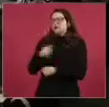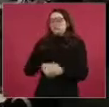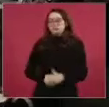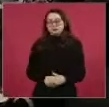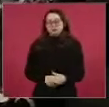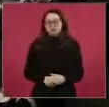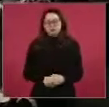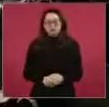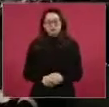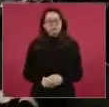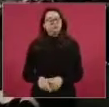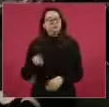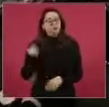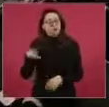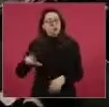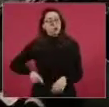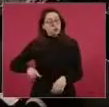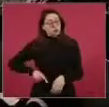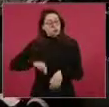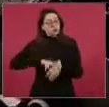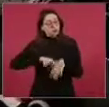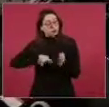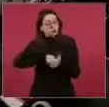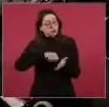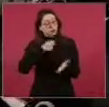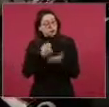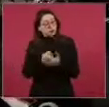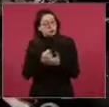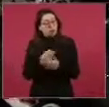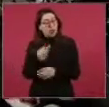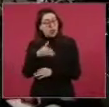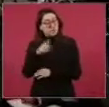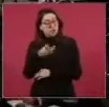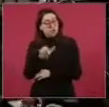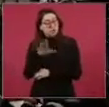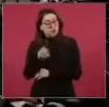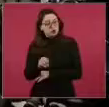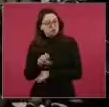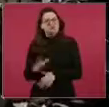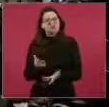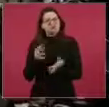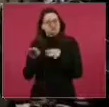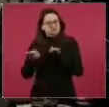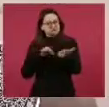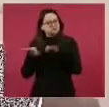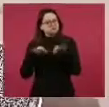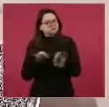Lo está haciendo muy bien Américo y está